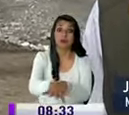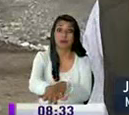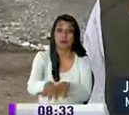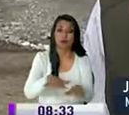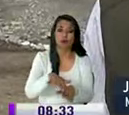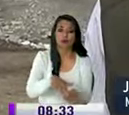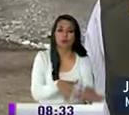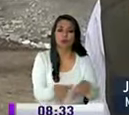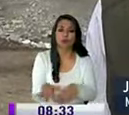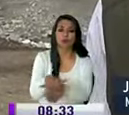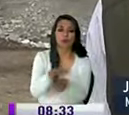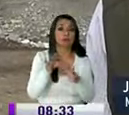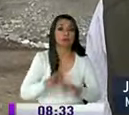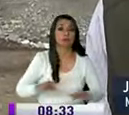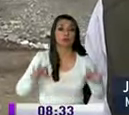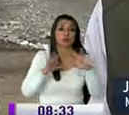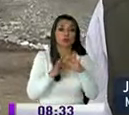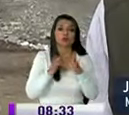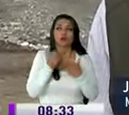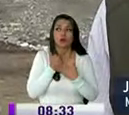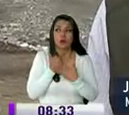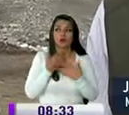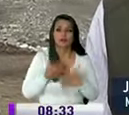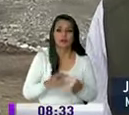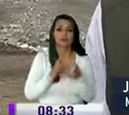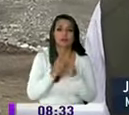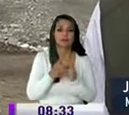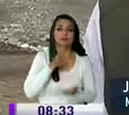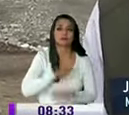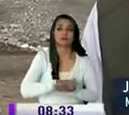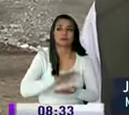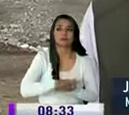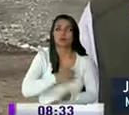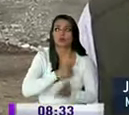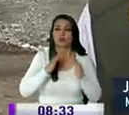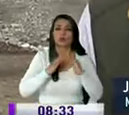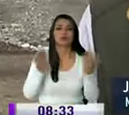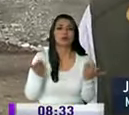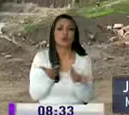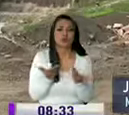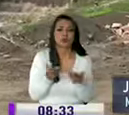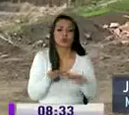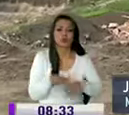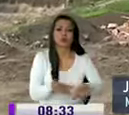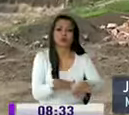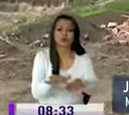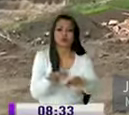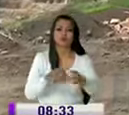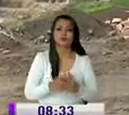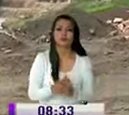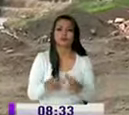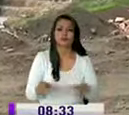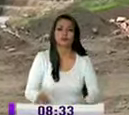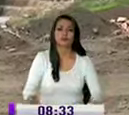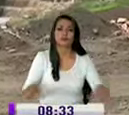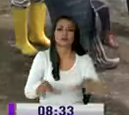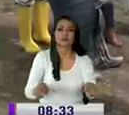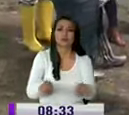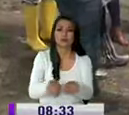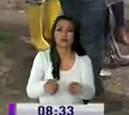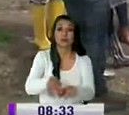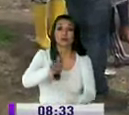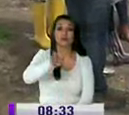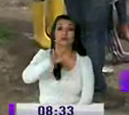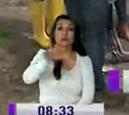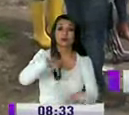curso pues es muy importante porque nos da la tranquilidad a los dueños de saber también dónde están nuestros linderos este sector forma parte de los 23 puntos